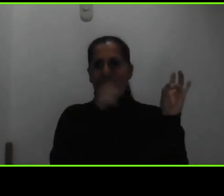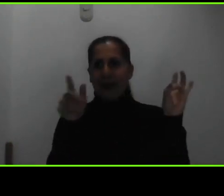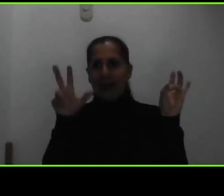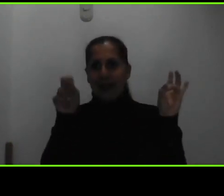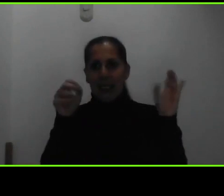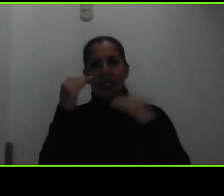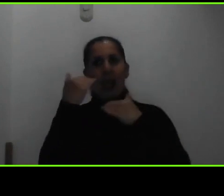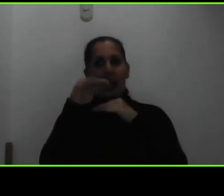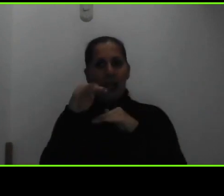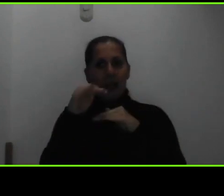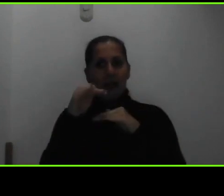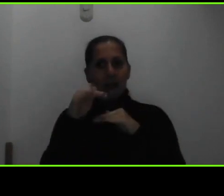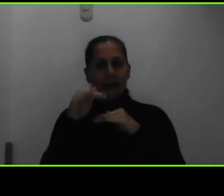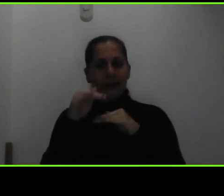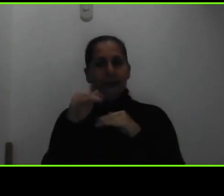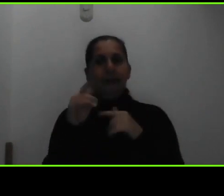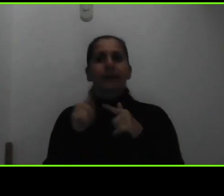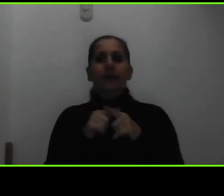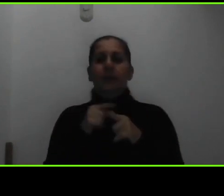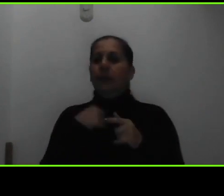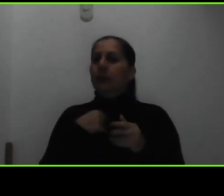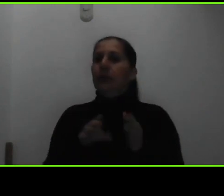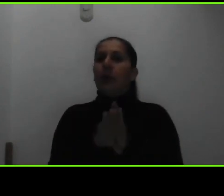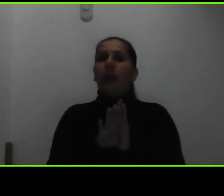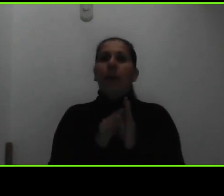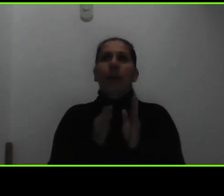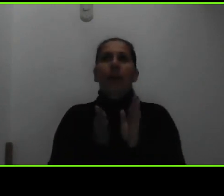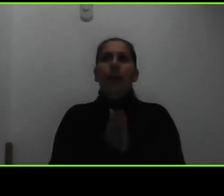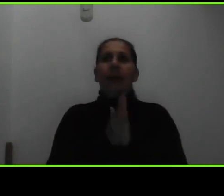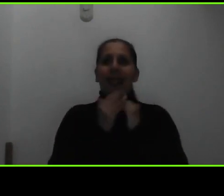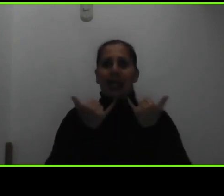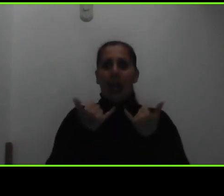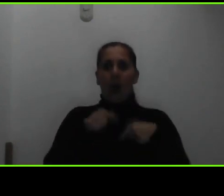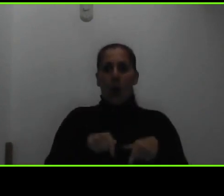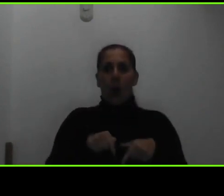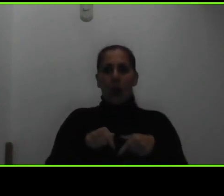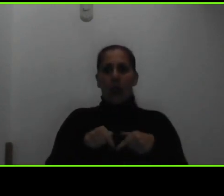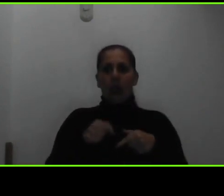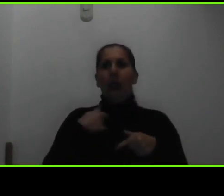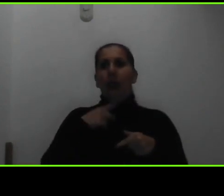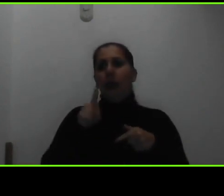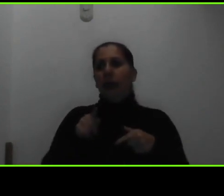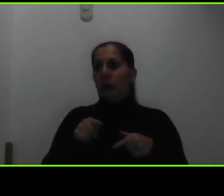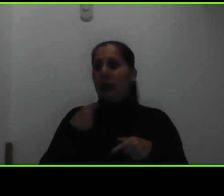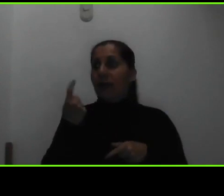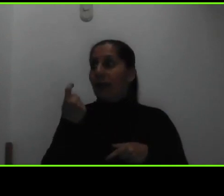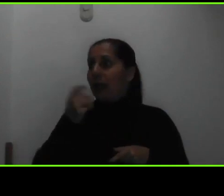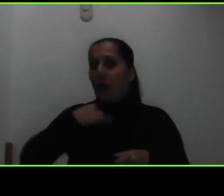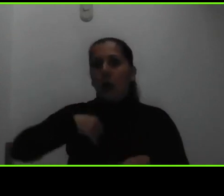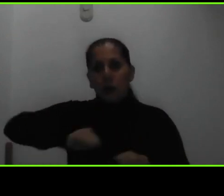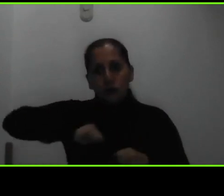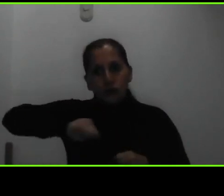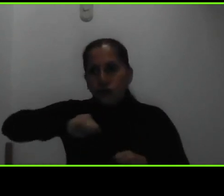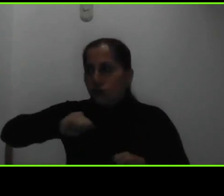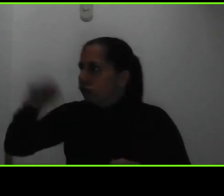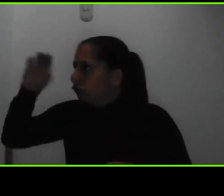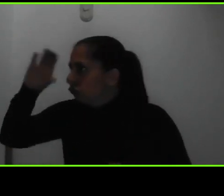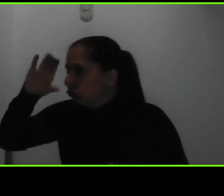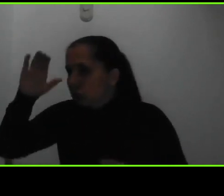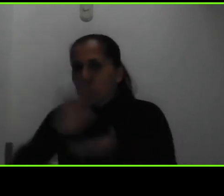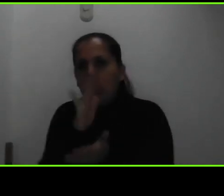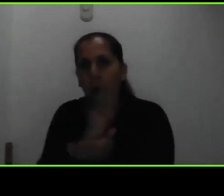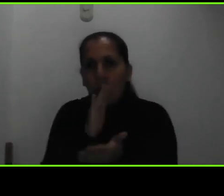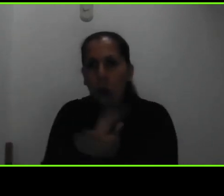ya hay muchas personas que ya casi tienen listos sus documentos que nos apuremos a conseguirlos y que ustedes tengan